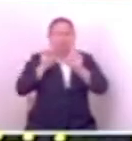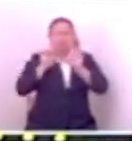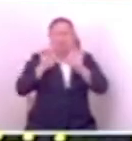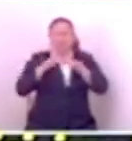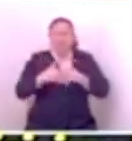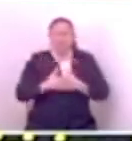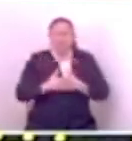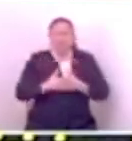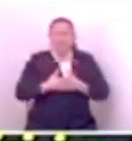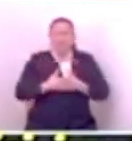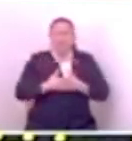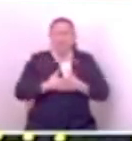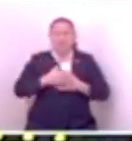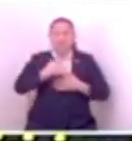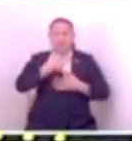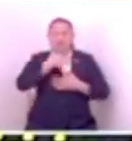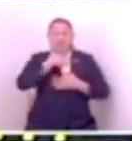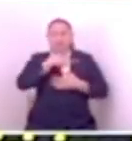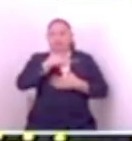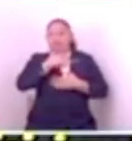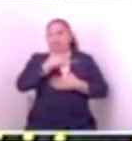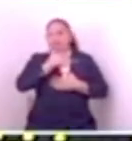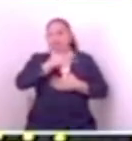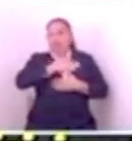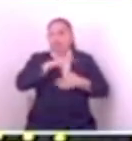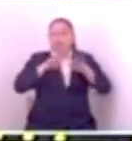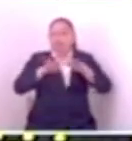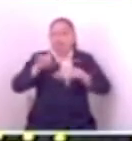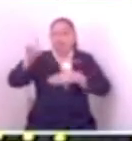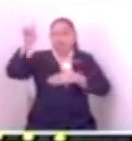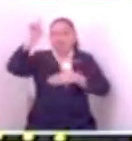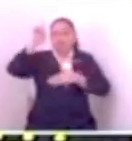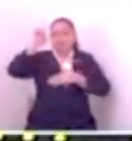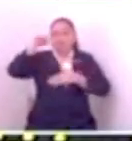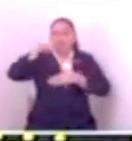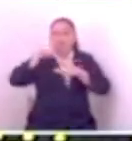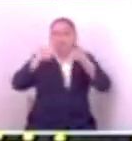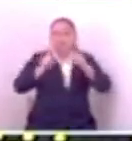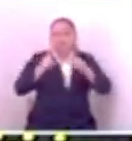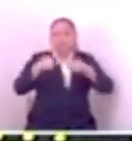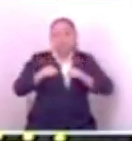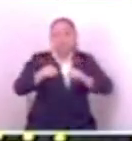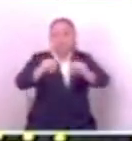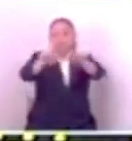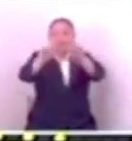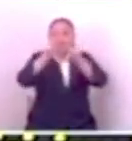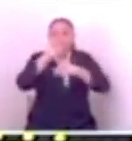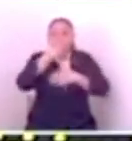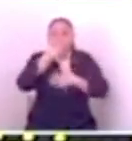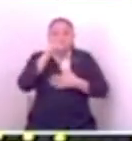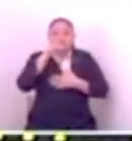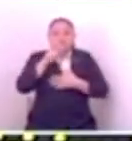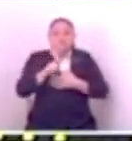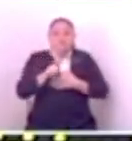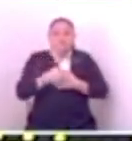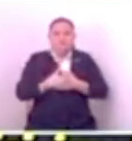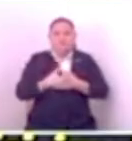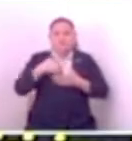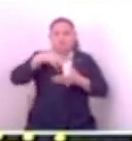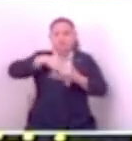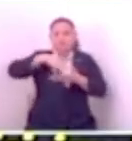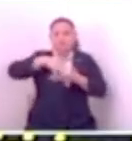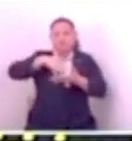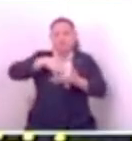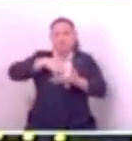que tiene y más de un millón y medio que no supo justificar, perdón, que tiene cola que le pisen,